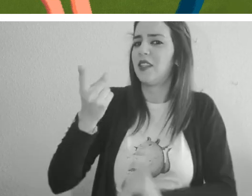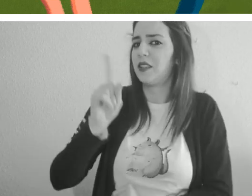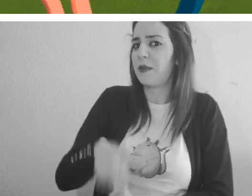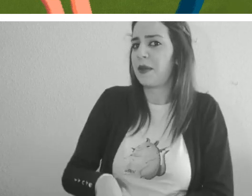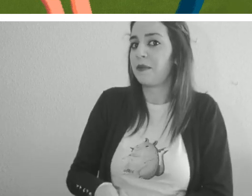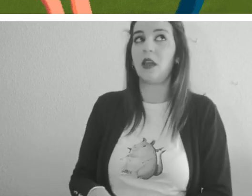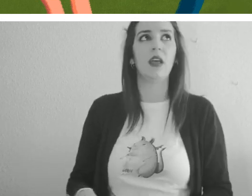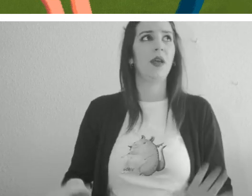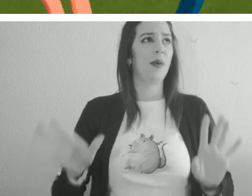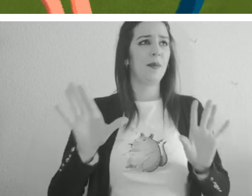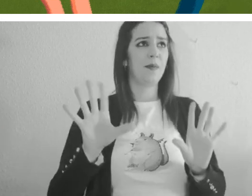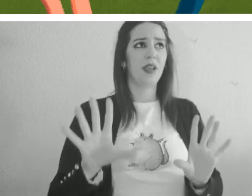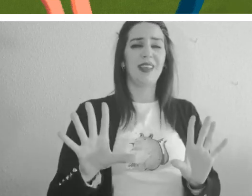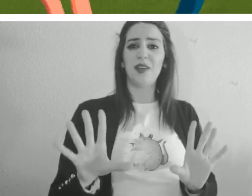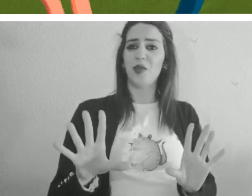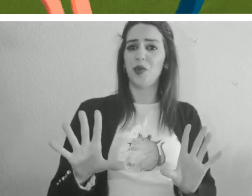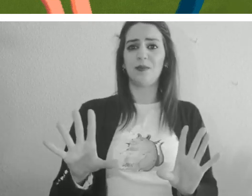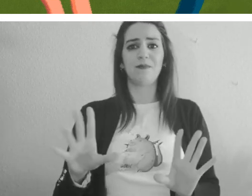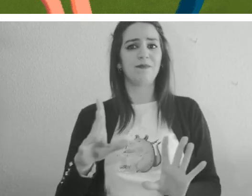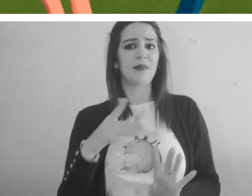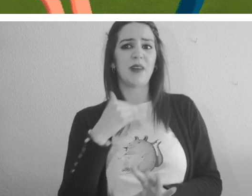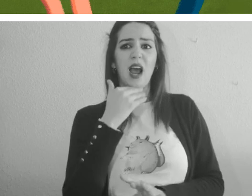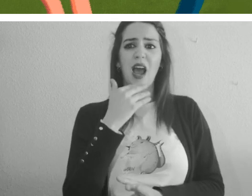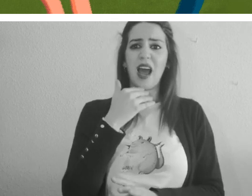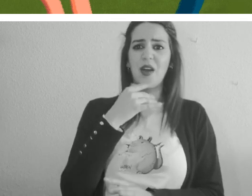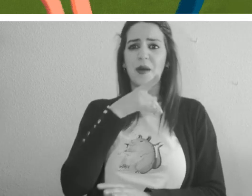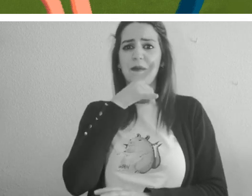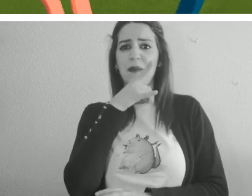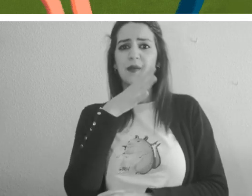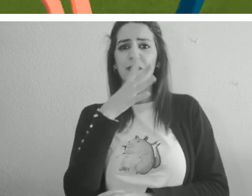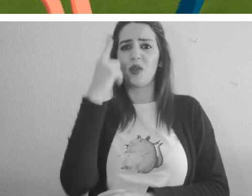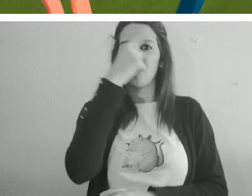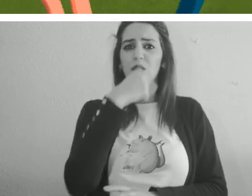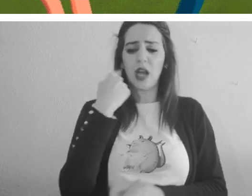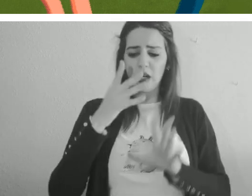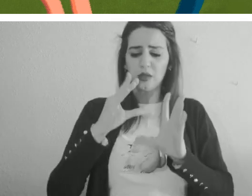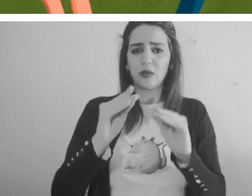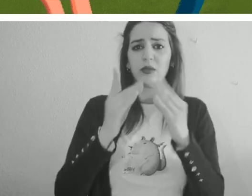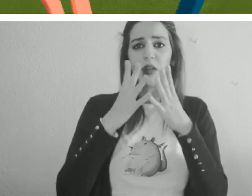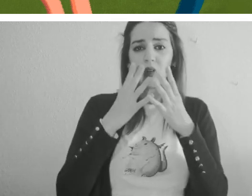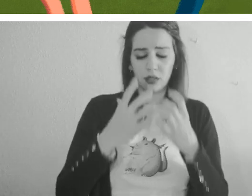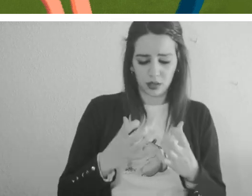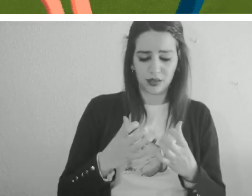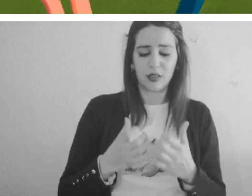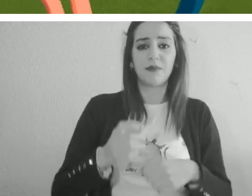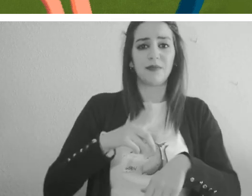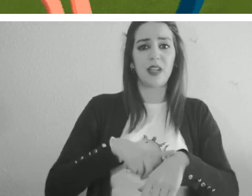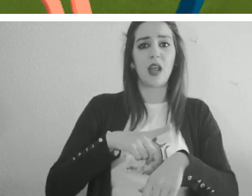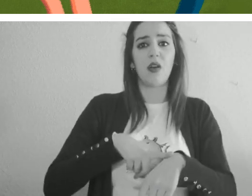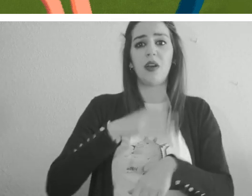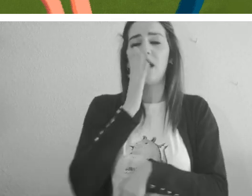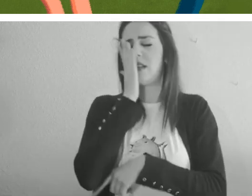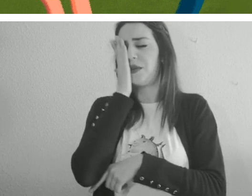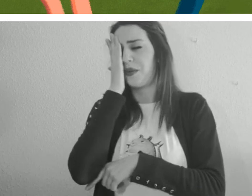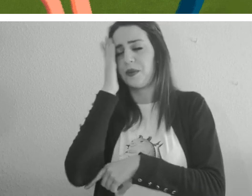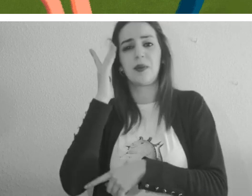parece que algo no va bien. Clara tiene una expresión triste. No quiere que llegue la hora de ir a dormir